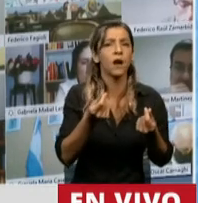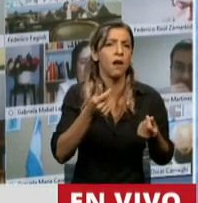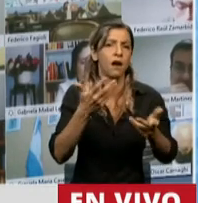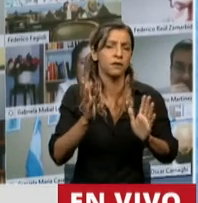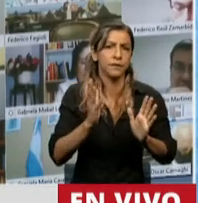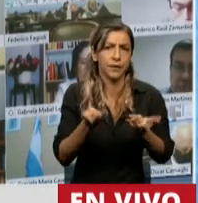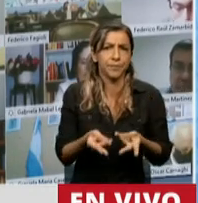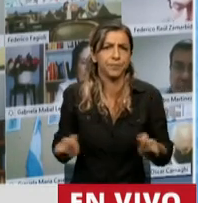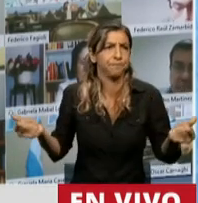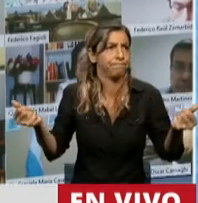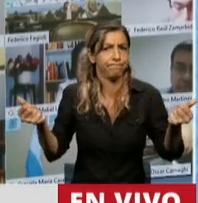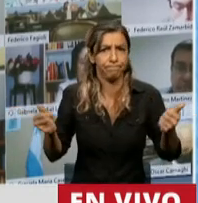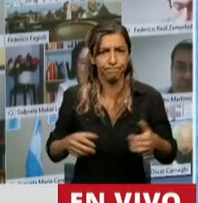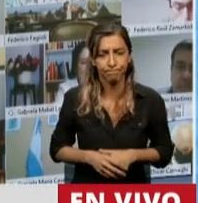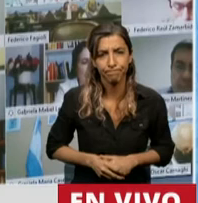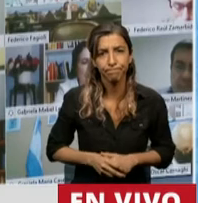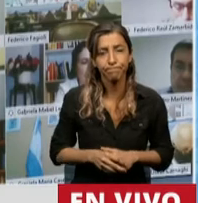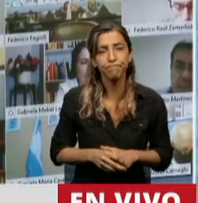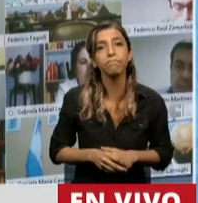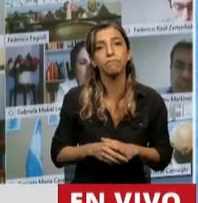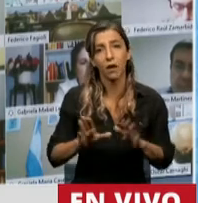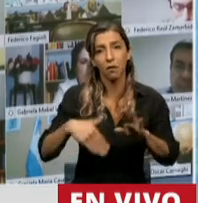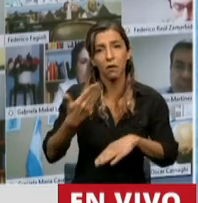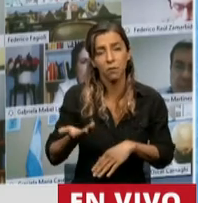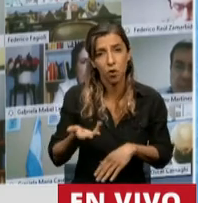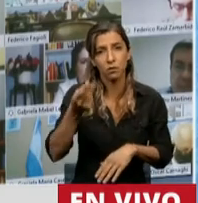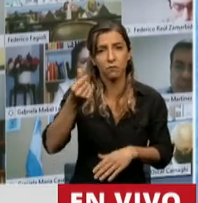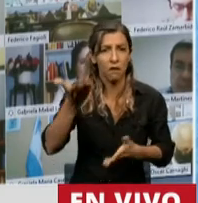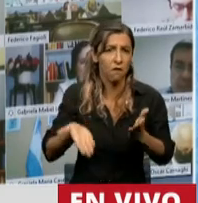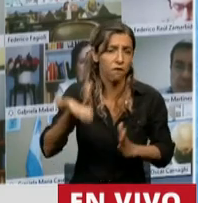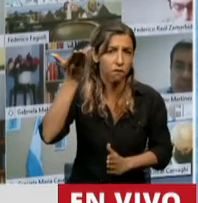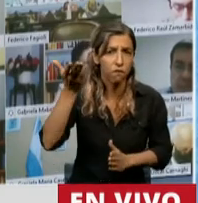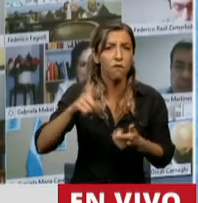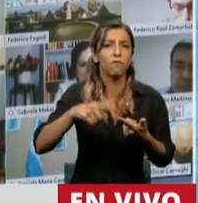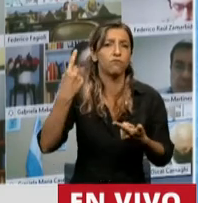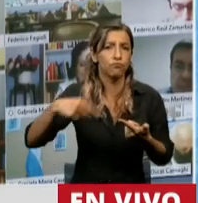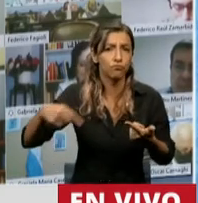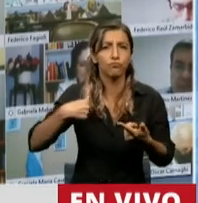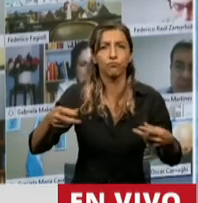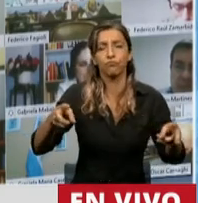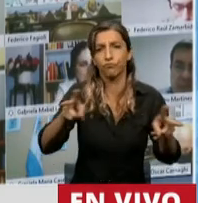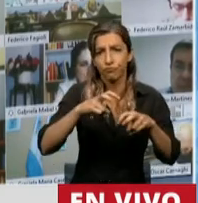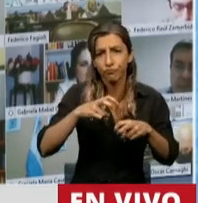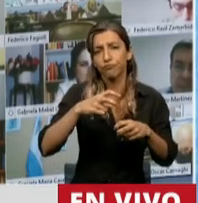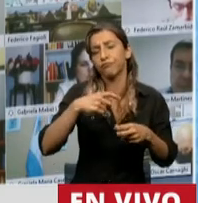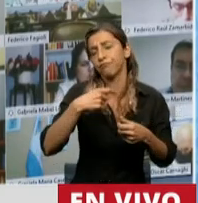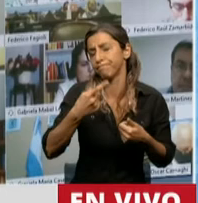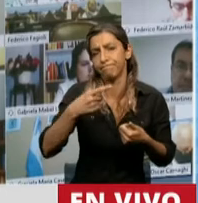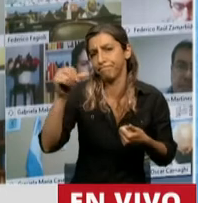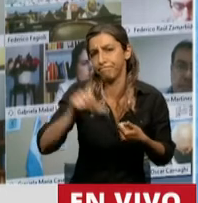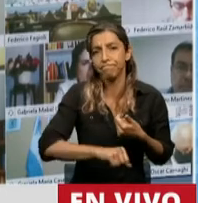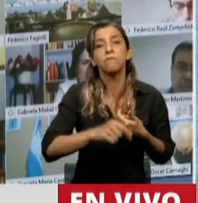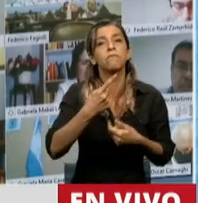Sustentabilidad. Además de la devaluación de los activos, el gobierno de Macri modificó la esencia